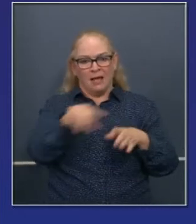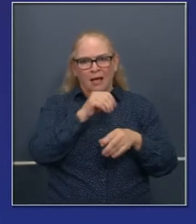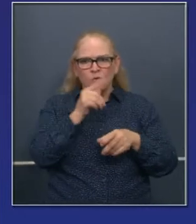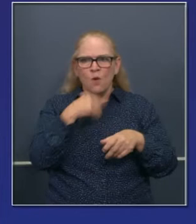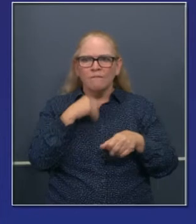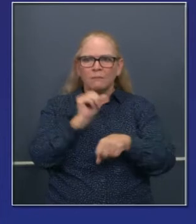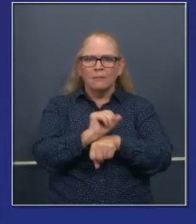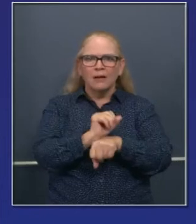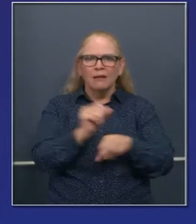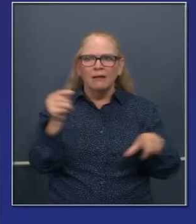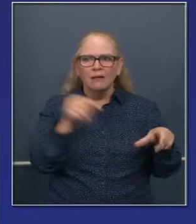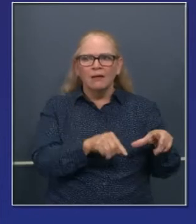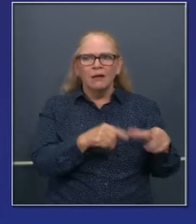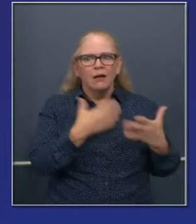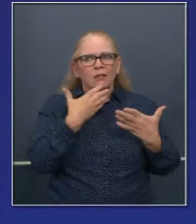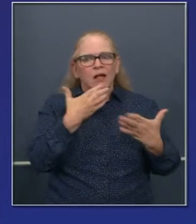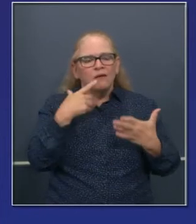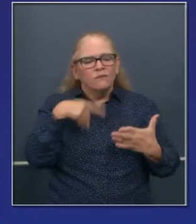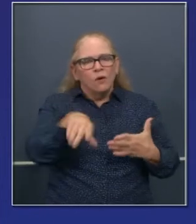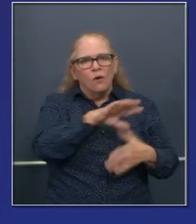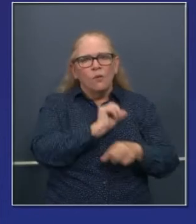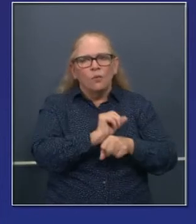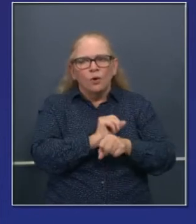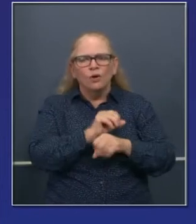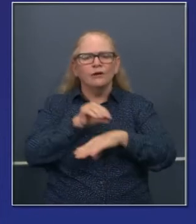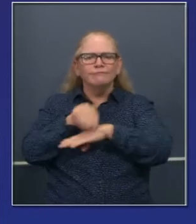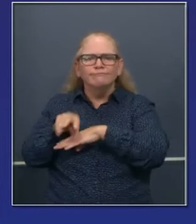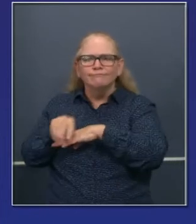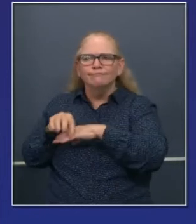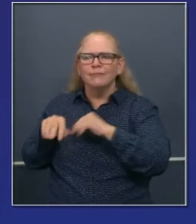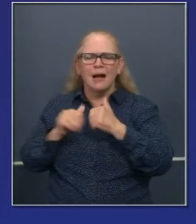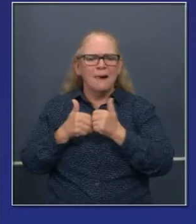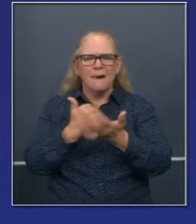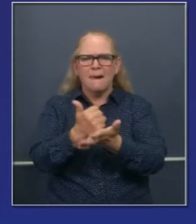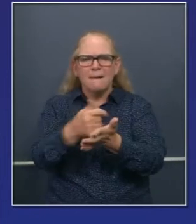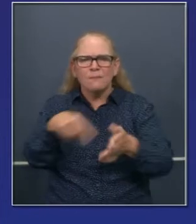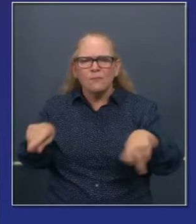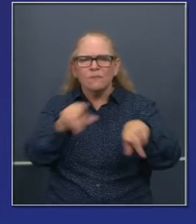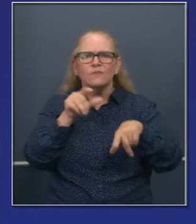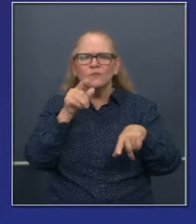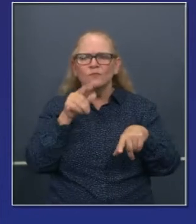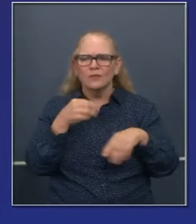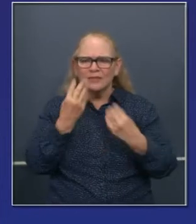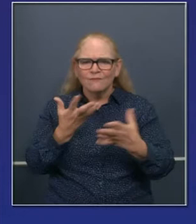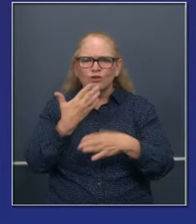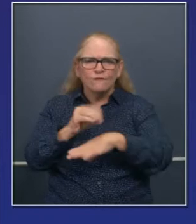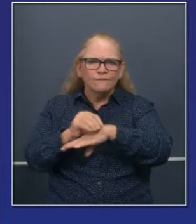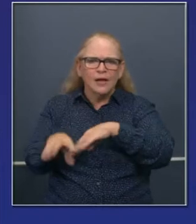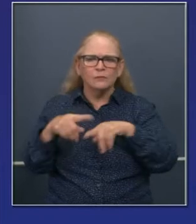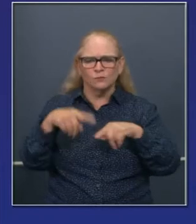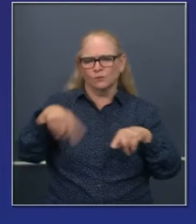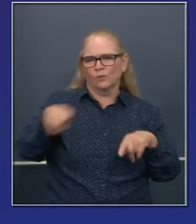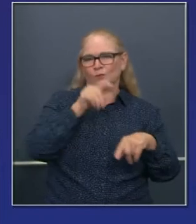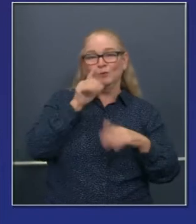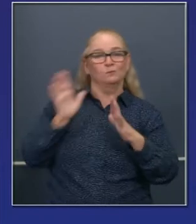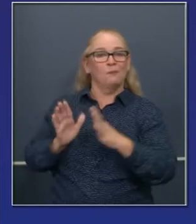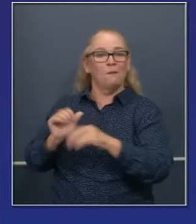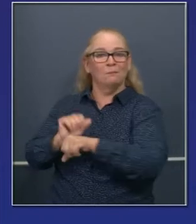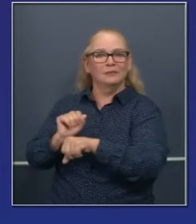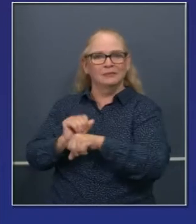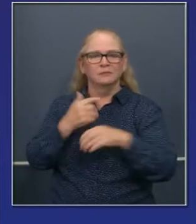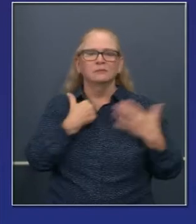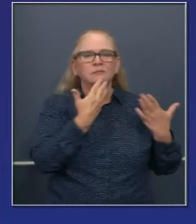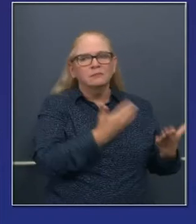y patrones que están trabajando con este sistema, todos los consejeros, todos los ayudantes en este